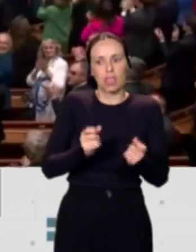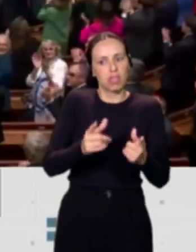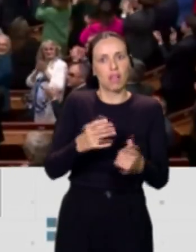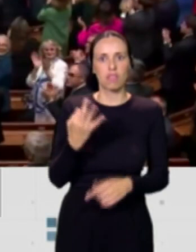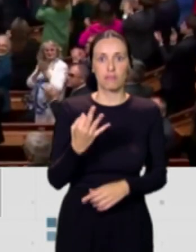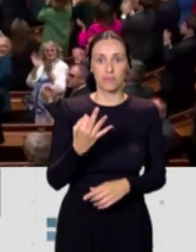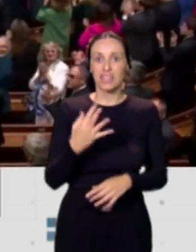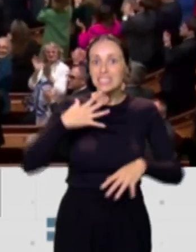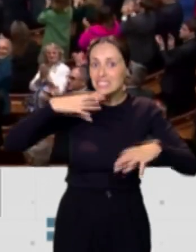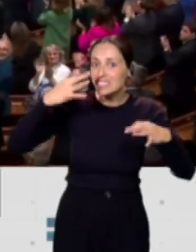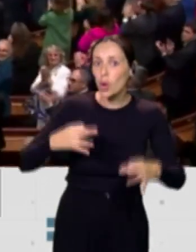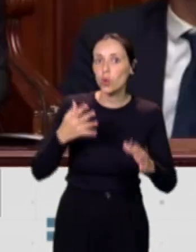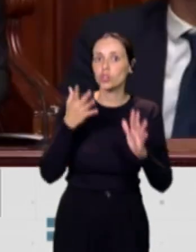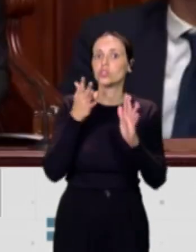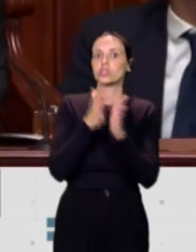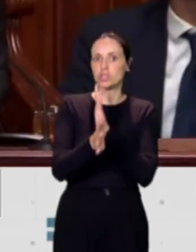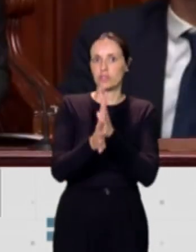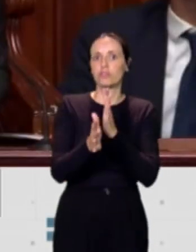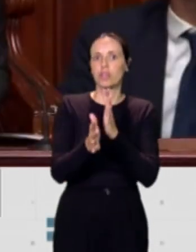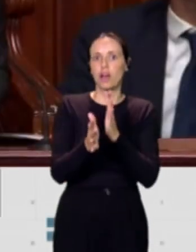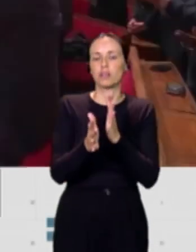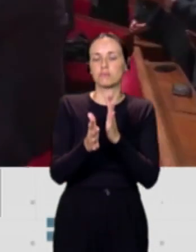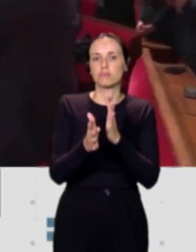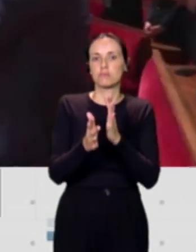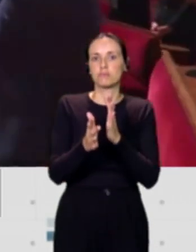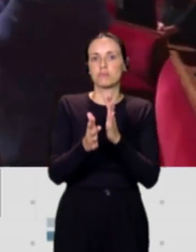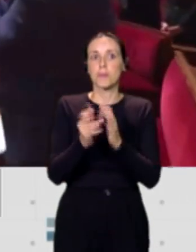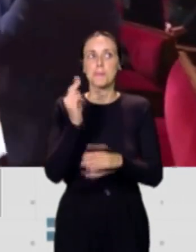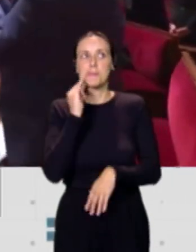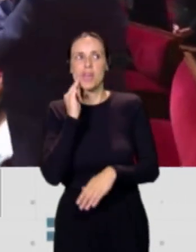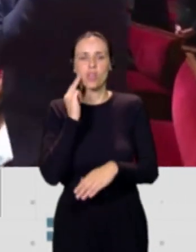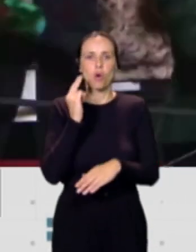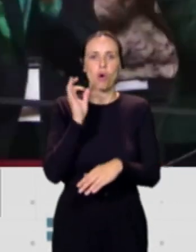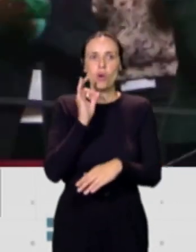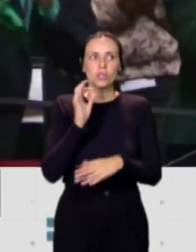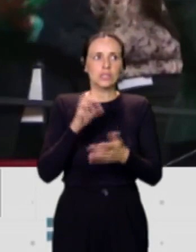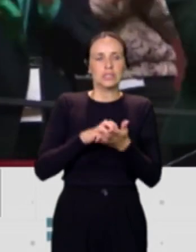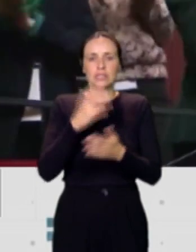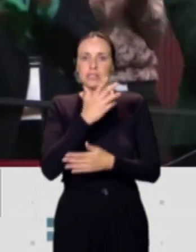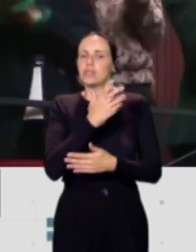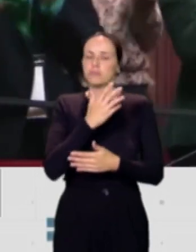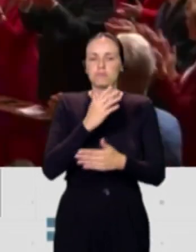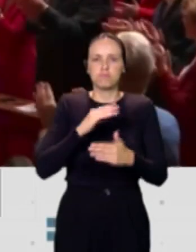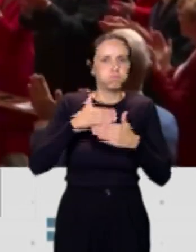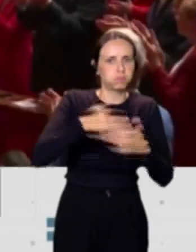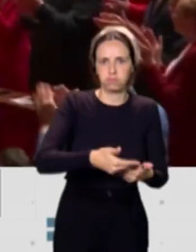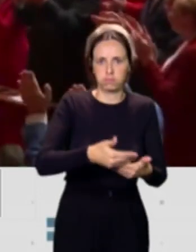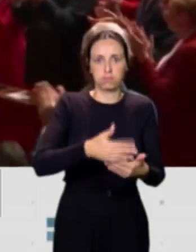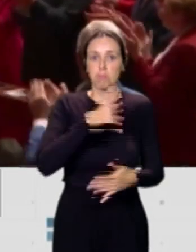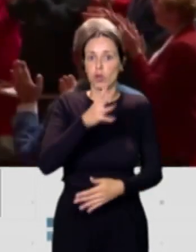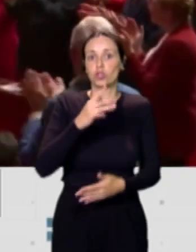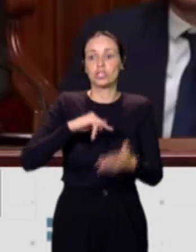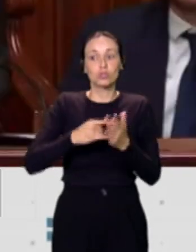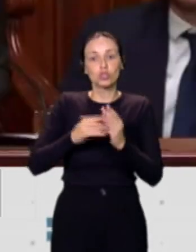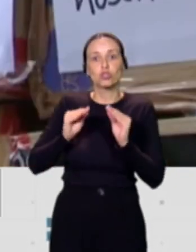decimos seguro también es garantizar que se rompen las barreras del miedo por parte de estas mujeres, por ejemplo, que en situación administrativa